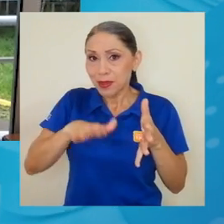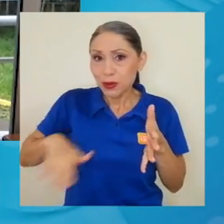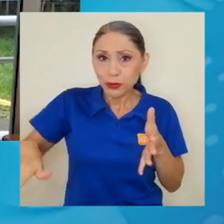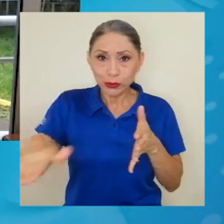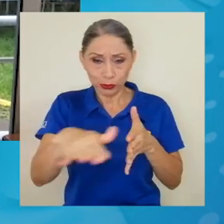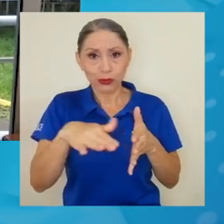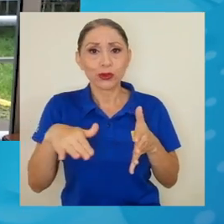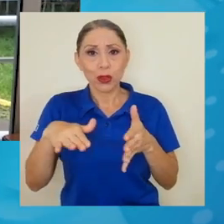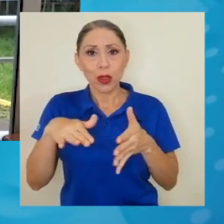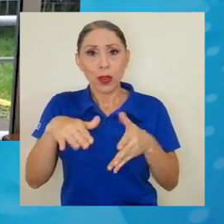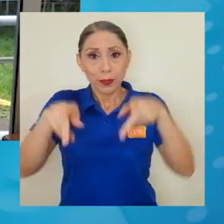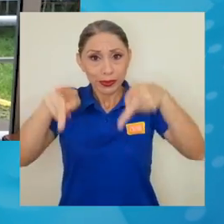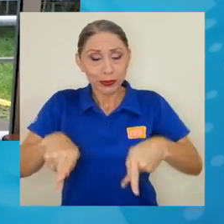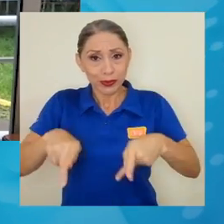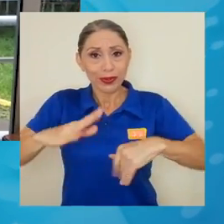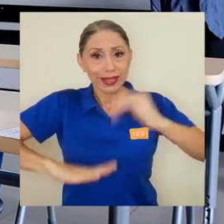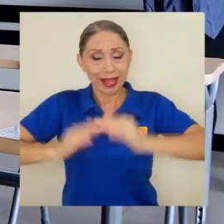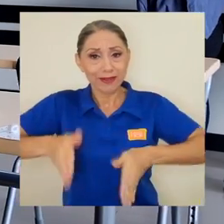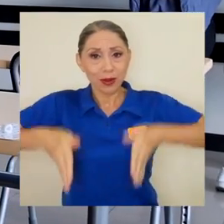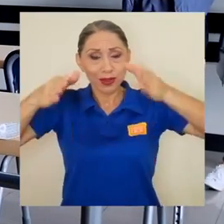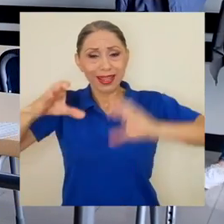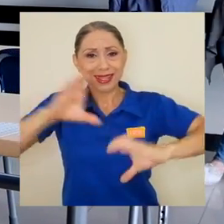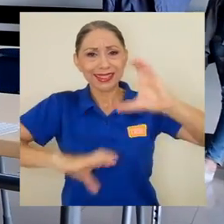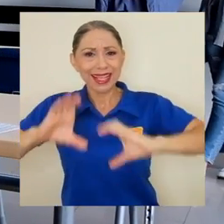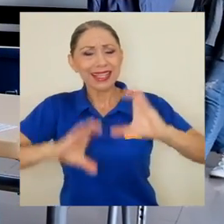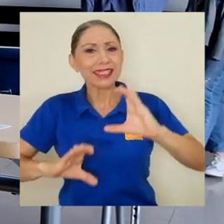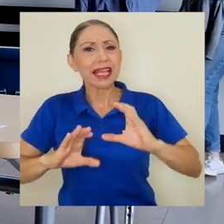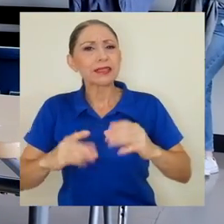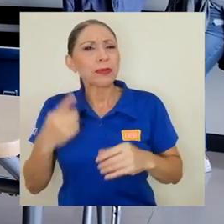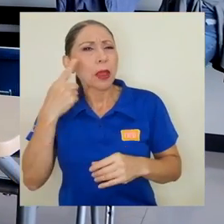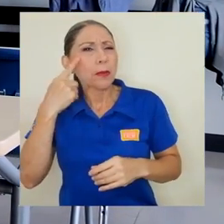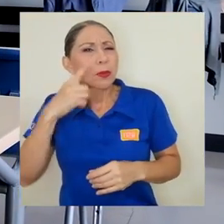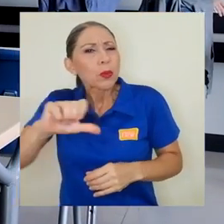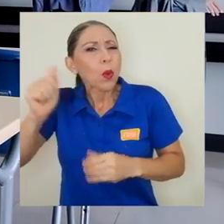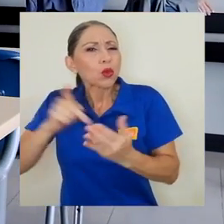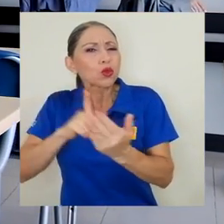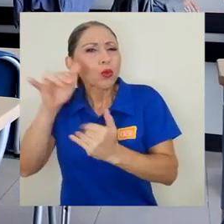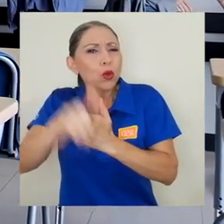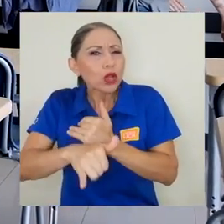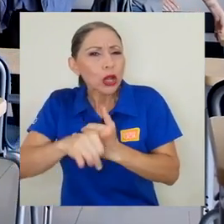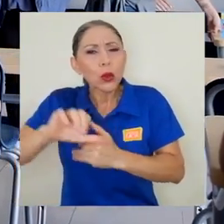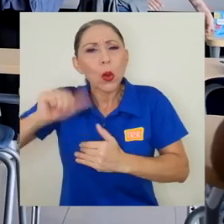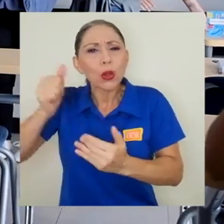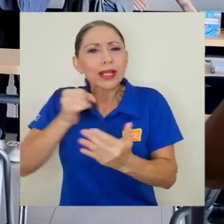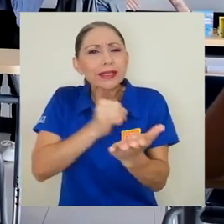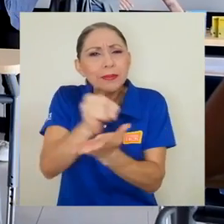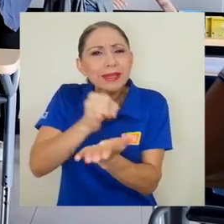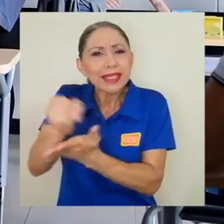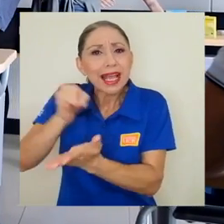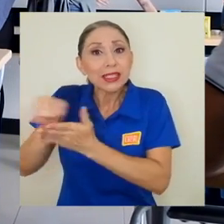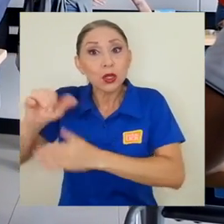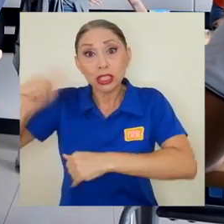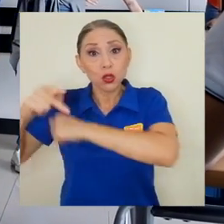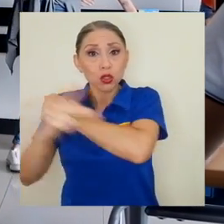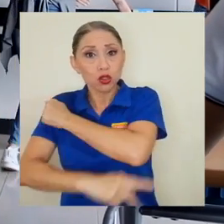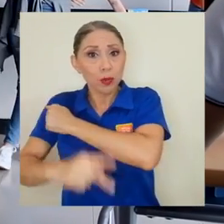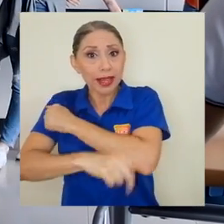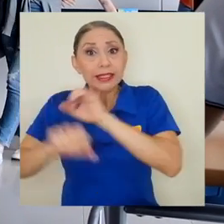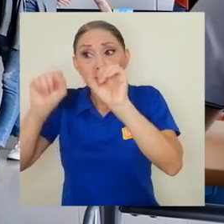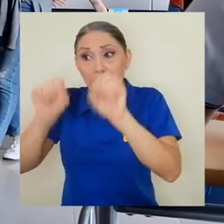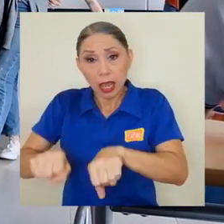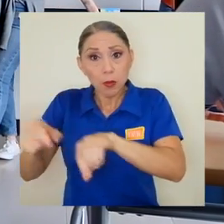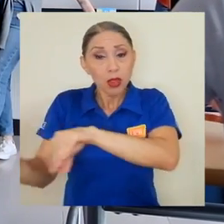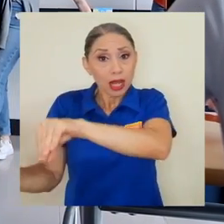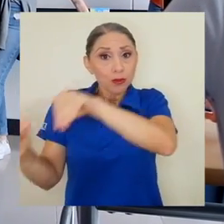Facultad de Ciencias, poder ver también qué otros proyectos o qué otras investigaciones habían en el exterior que